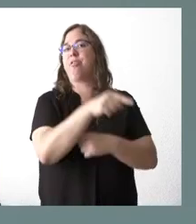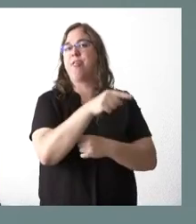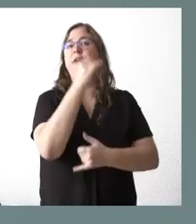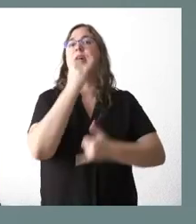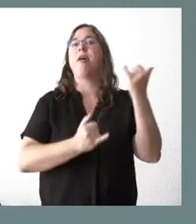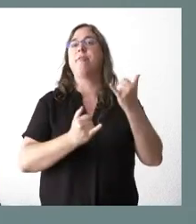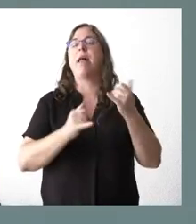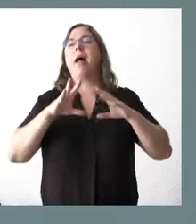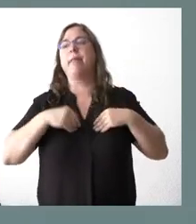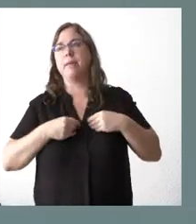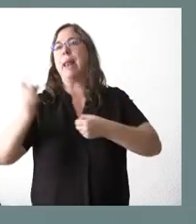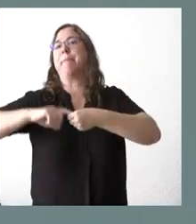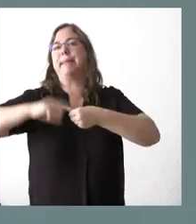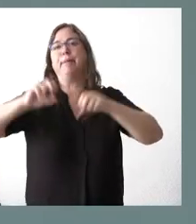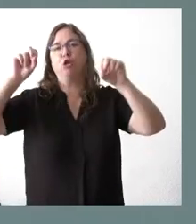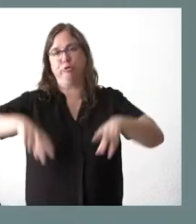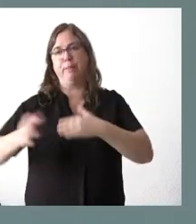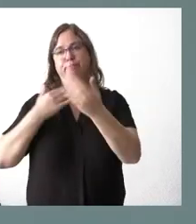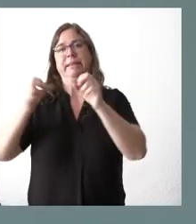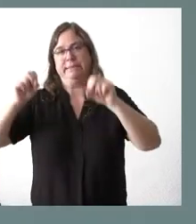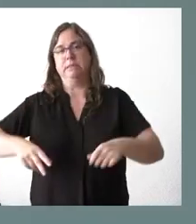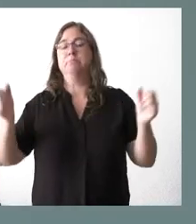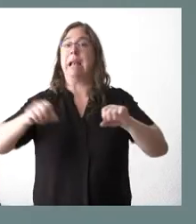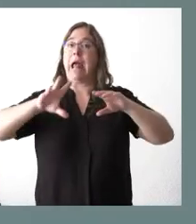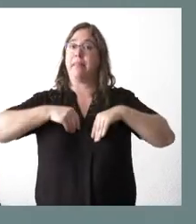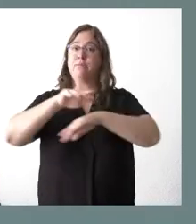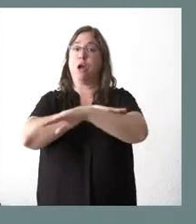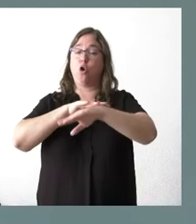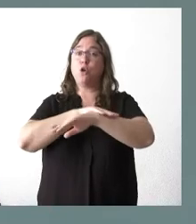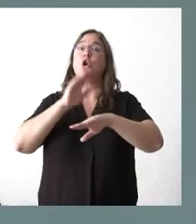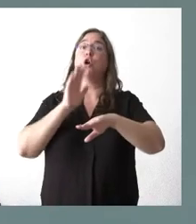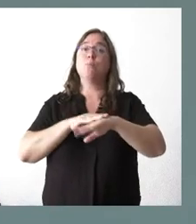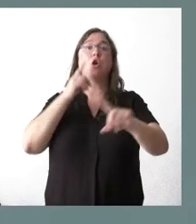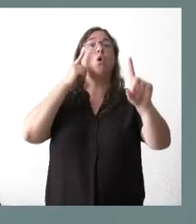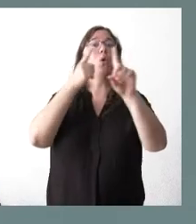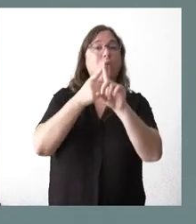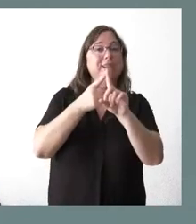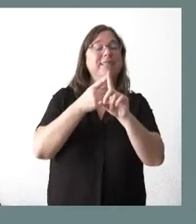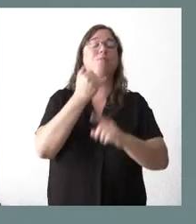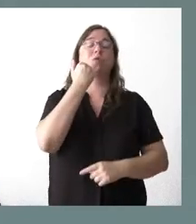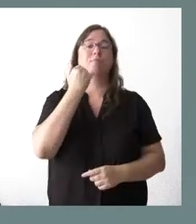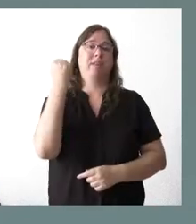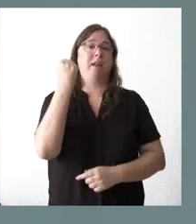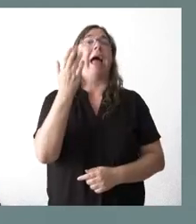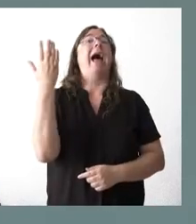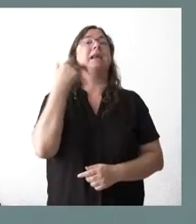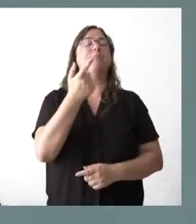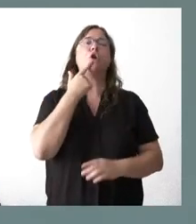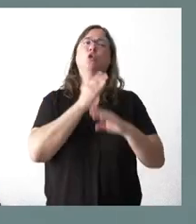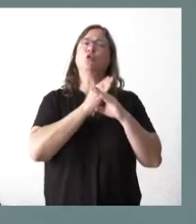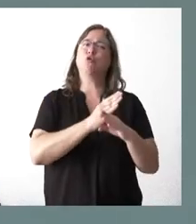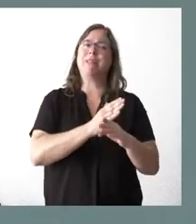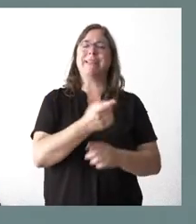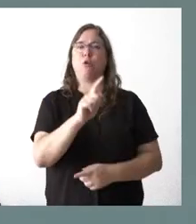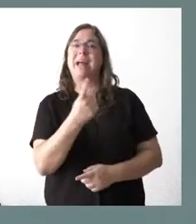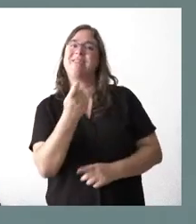participación. Y ahí nos anticipó que, seguramente, para conseguir los objetivos en materia energética, ese decreto ley no sería suficiente y que habría una segunda fase.